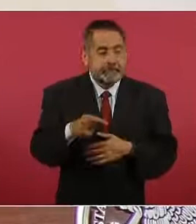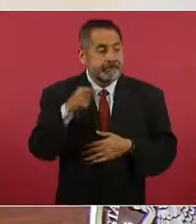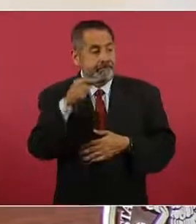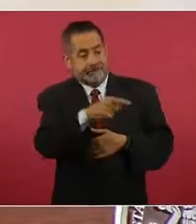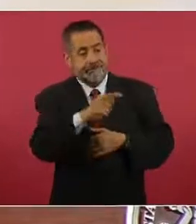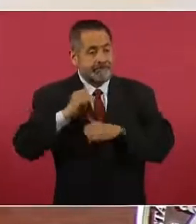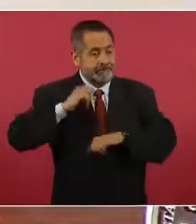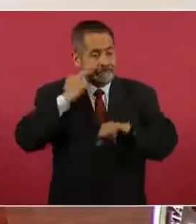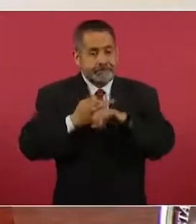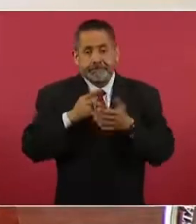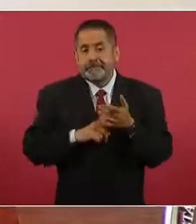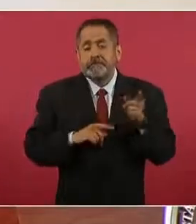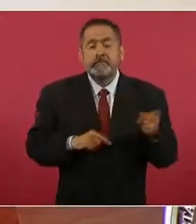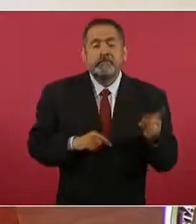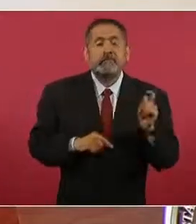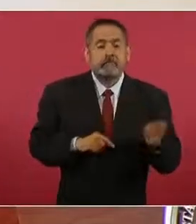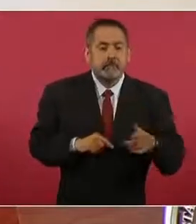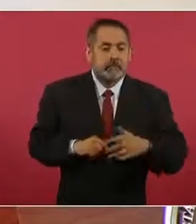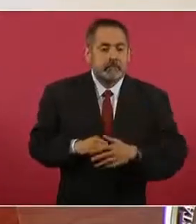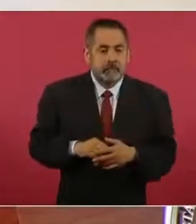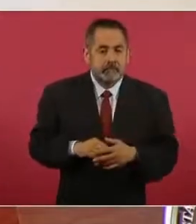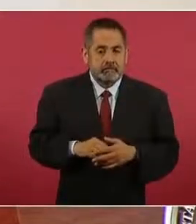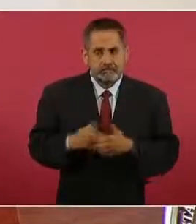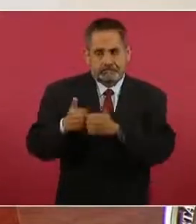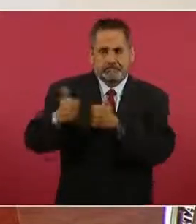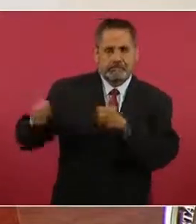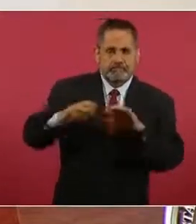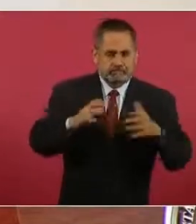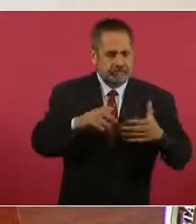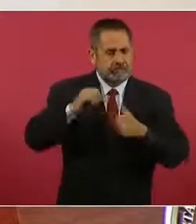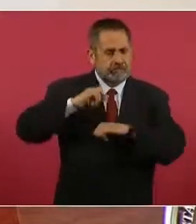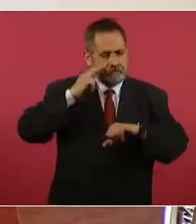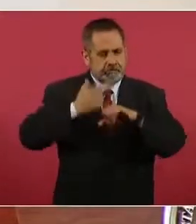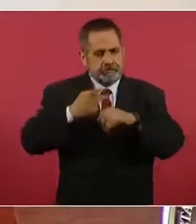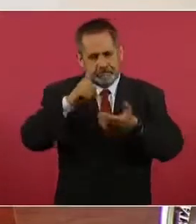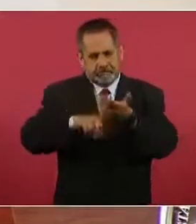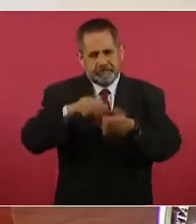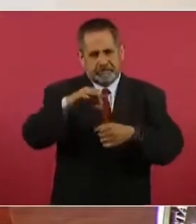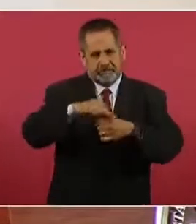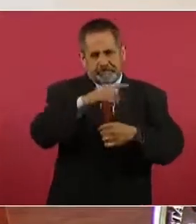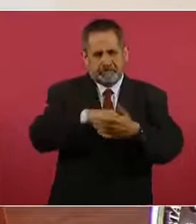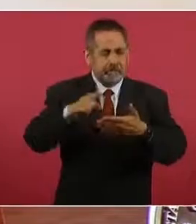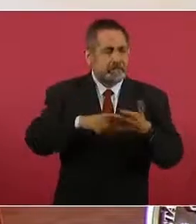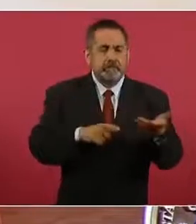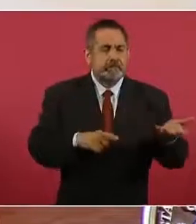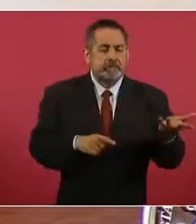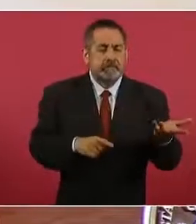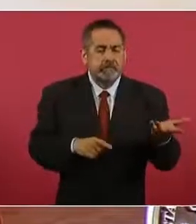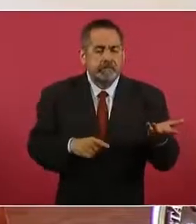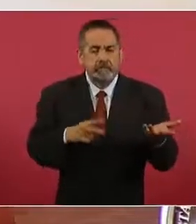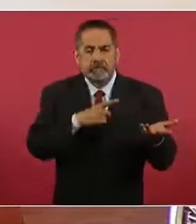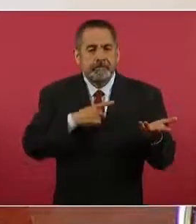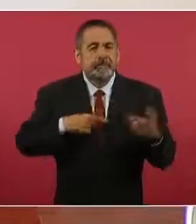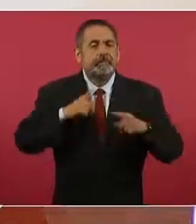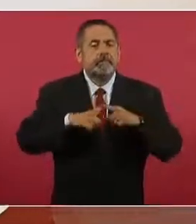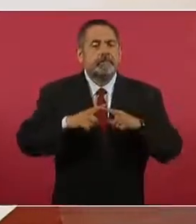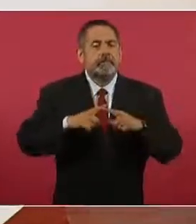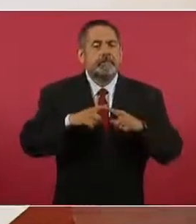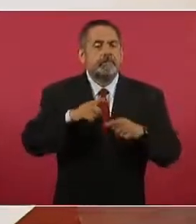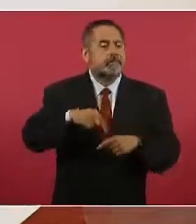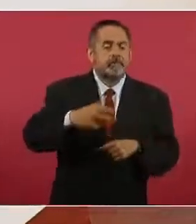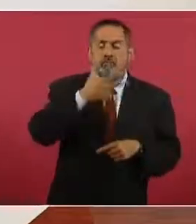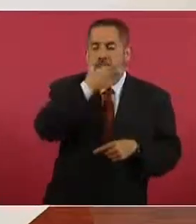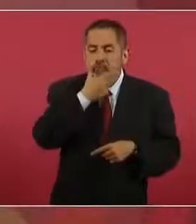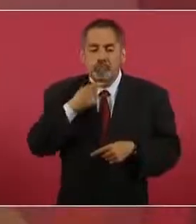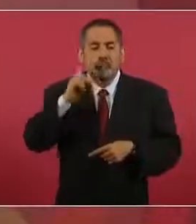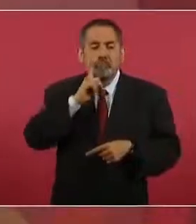órgano autónomo encargado de las elecciones tiene que ser manejado por mujeres y por